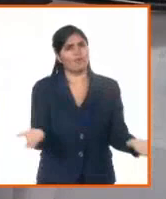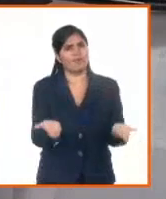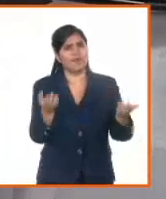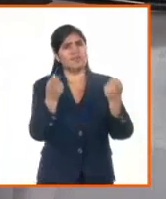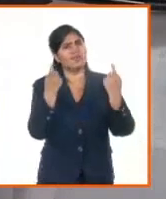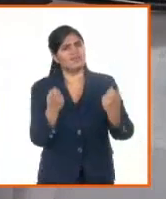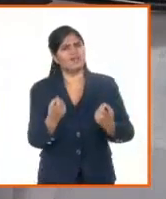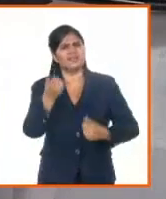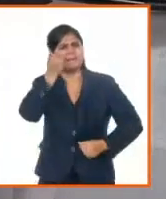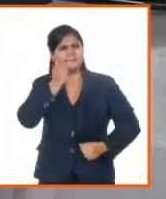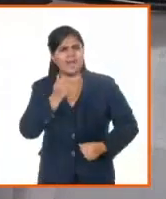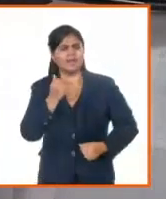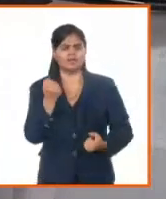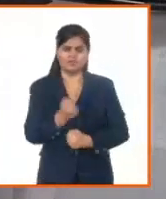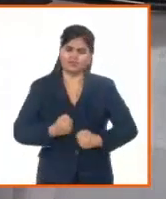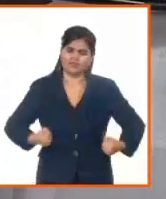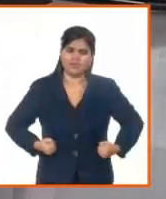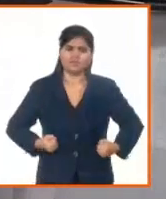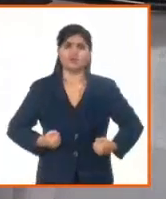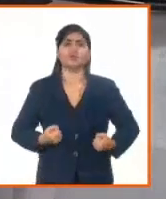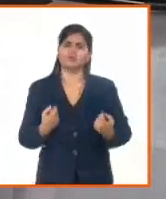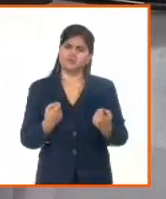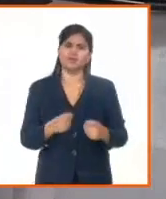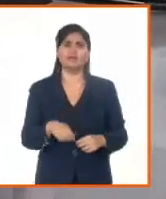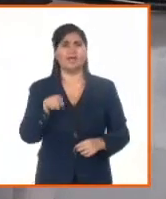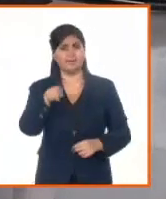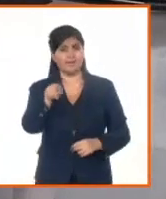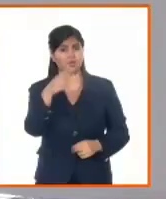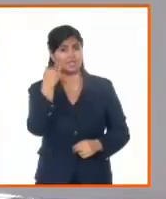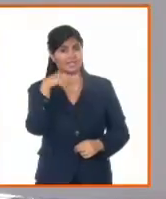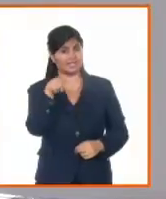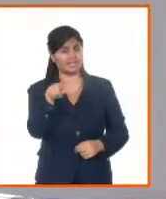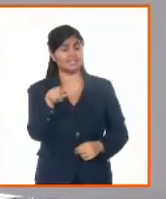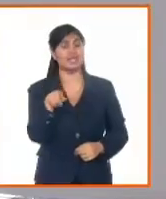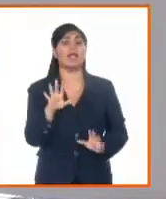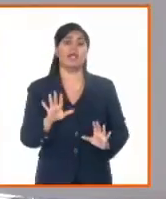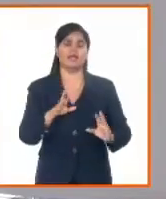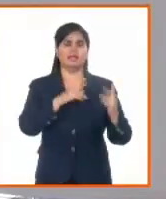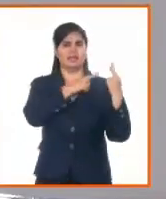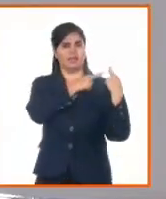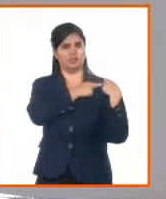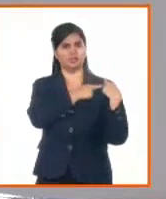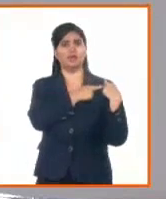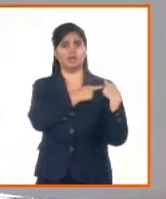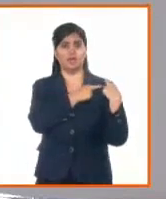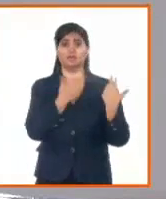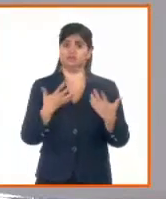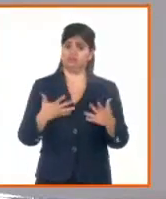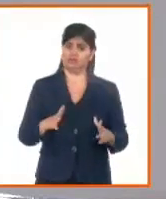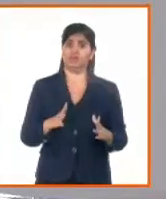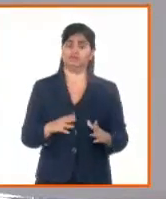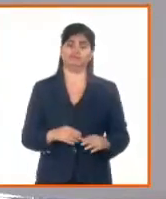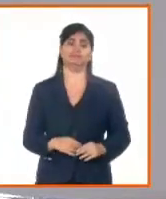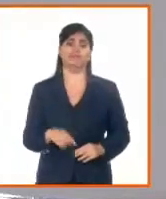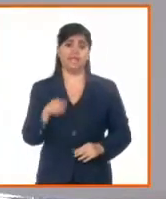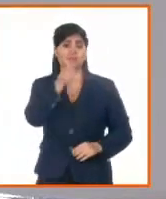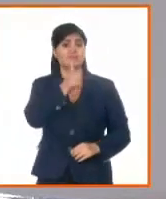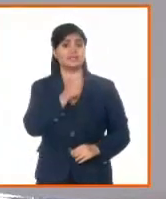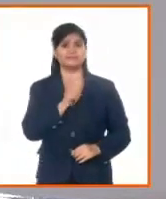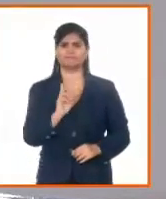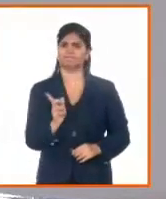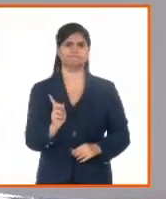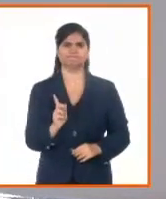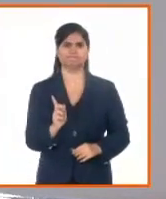mucho por hacer, pero ya como usted señalaba, hay avances. Exacto, la responsabilidad es grande y yo creo que los